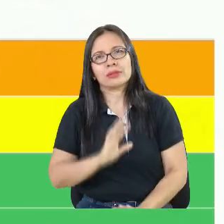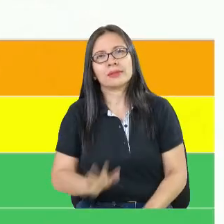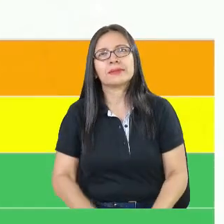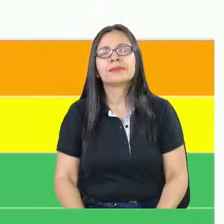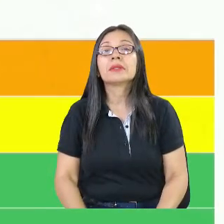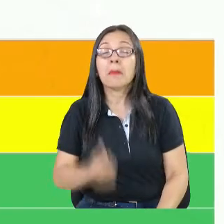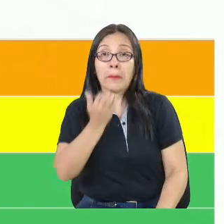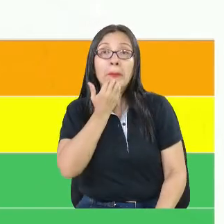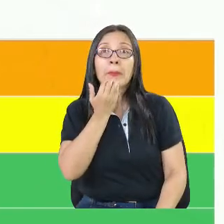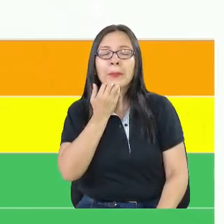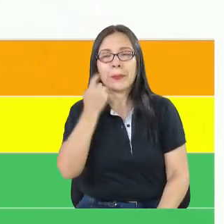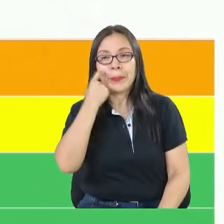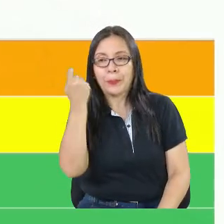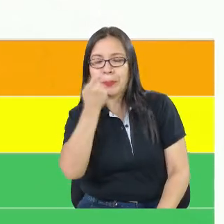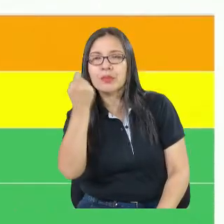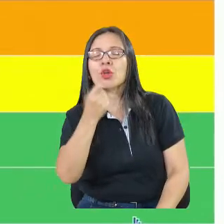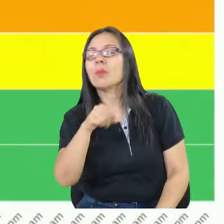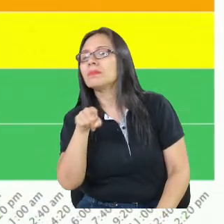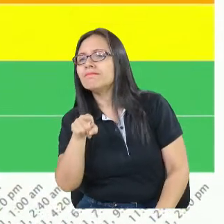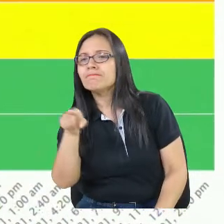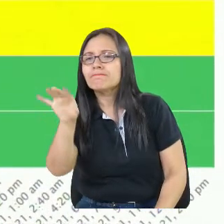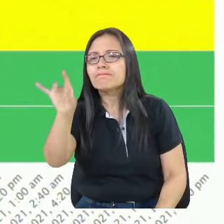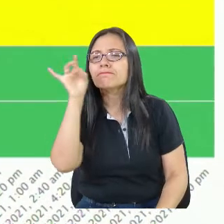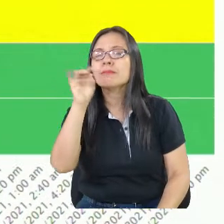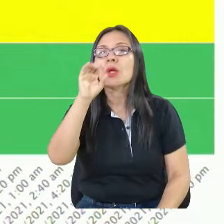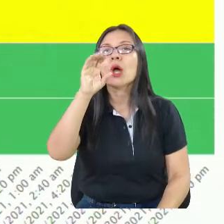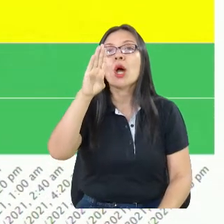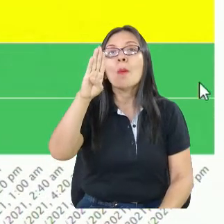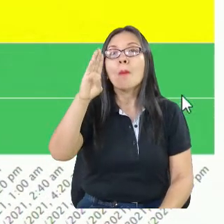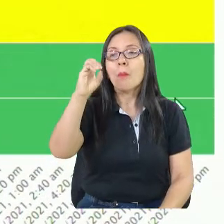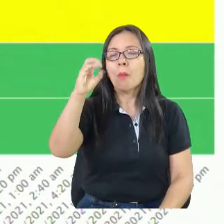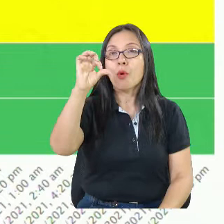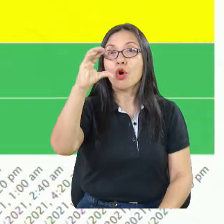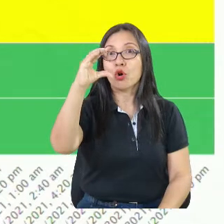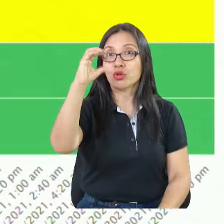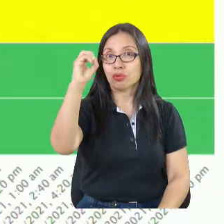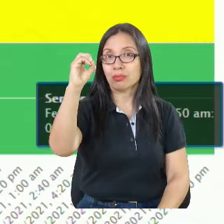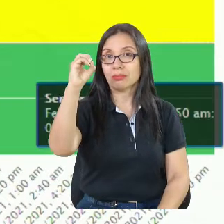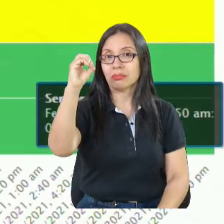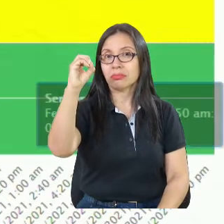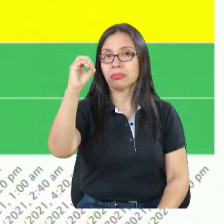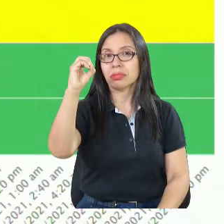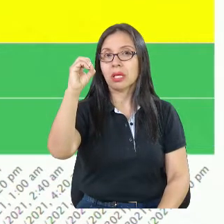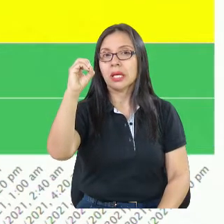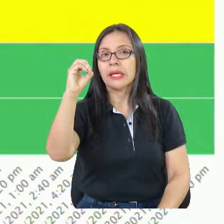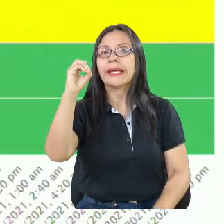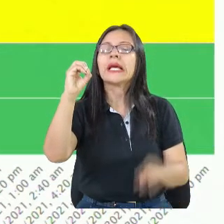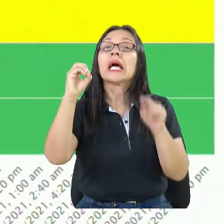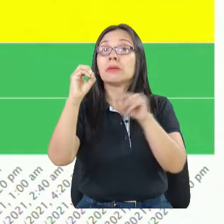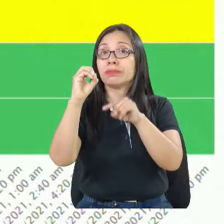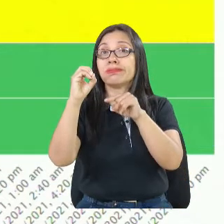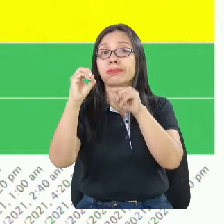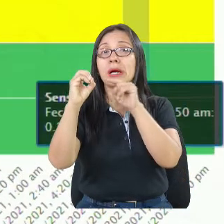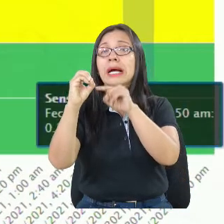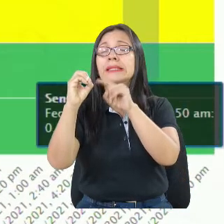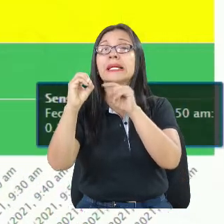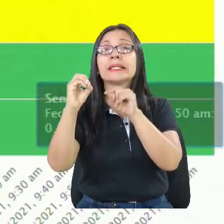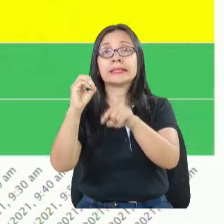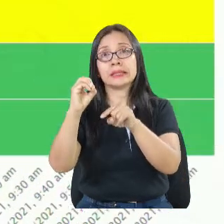San Bosco. Y si ustedes ven, no se registran muchas, pero aquí tenemos como un pico.